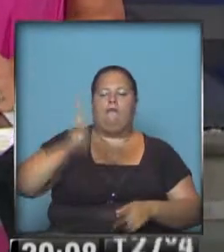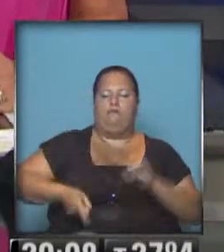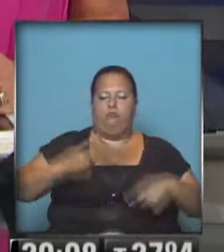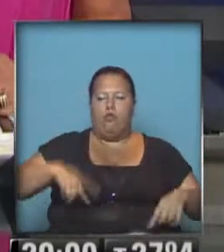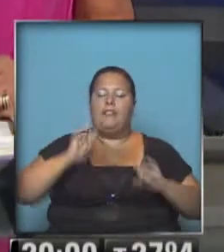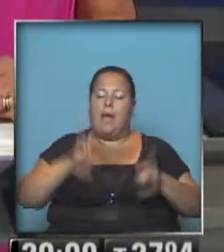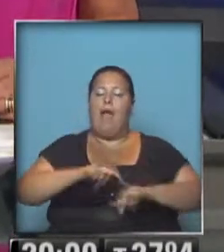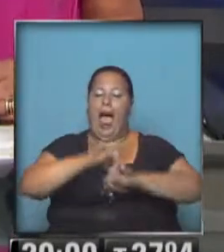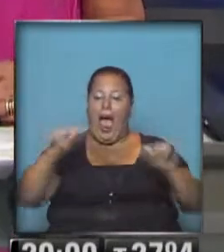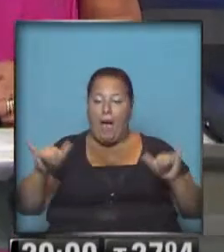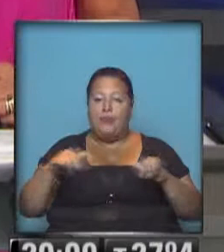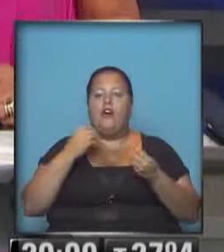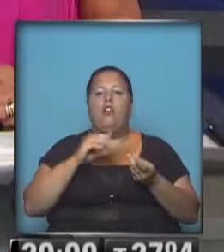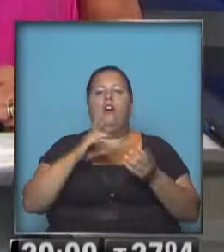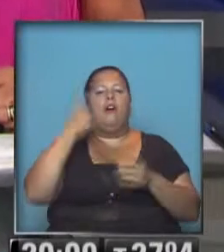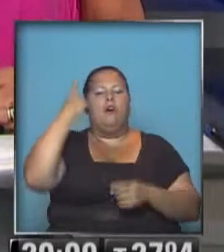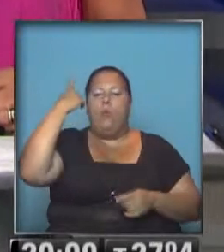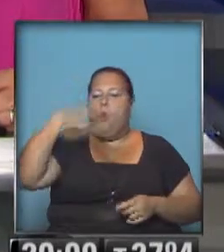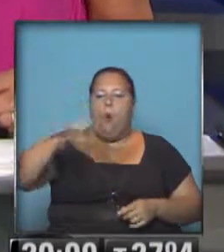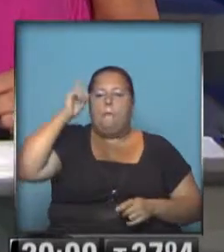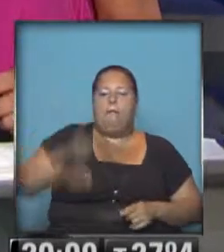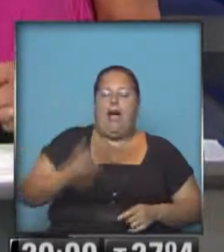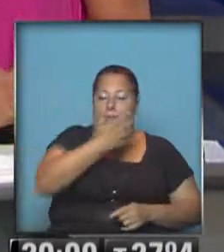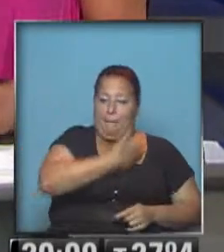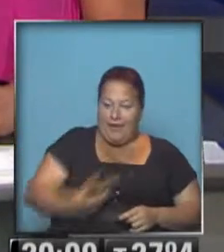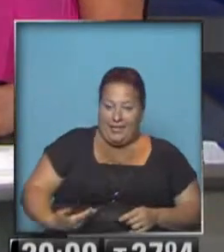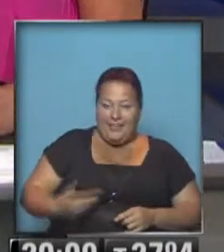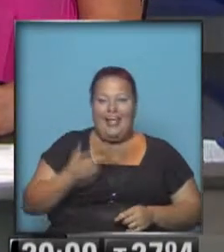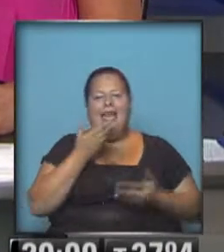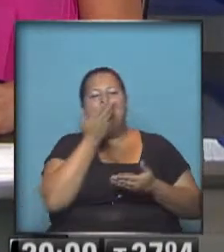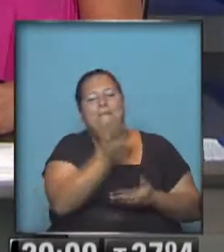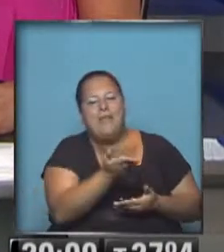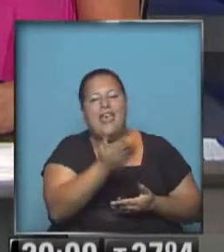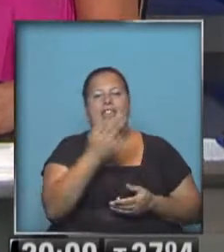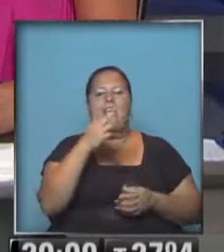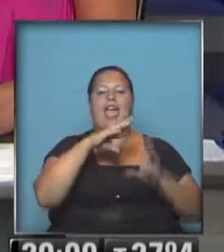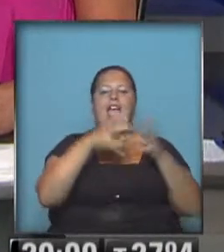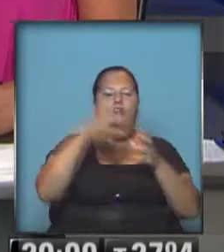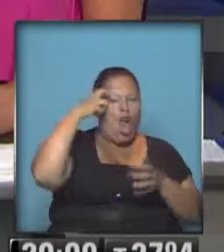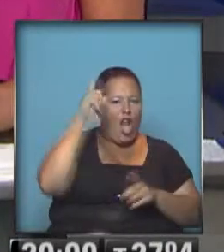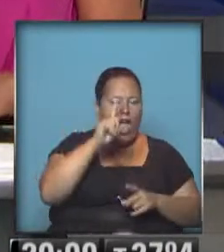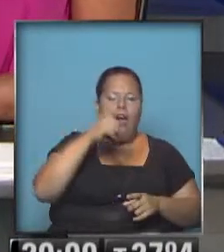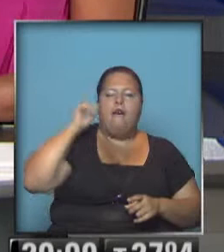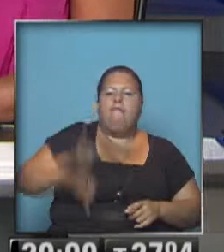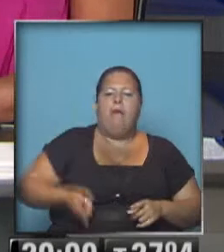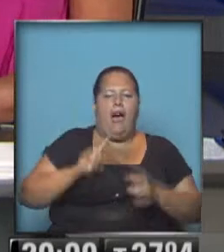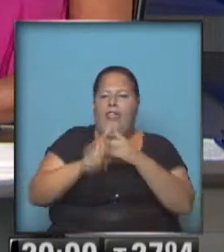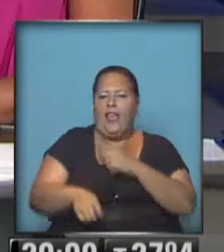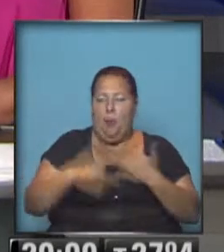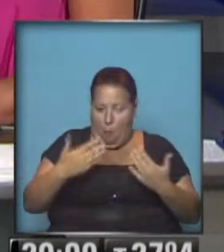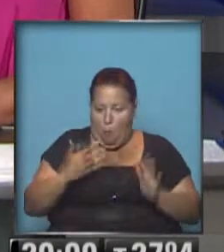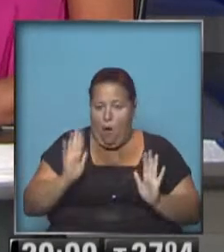anuncia también como medida unilateral del presidente, sin pedírsela al Capitolio, medida que puede tomar